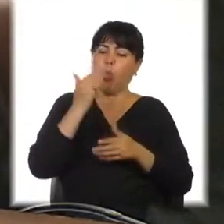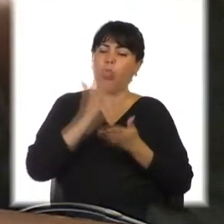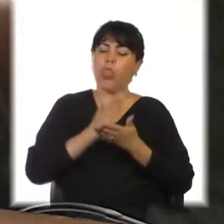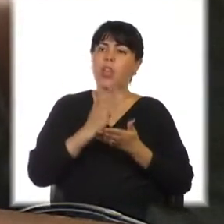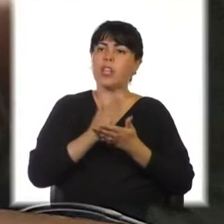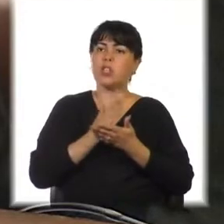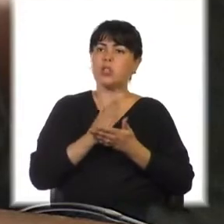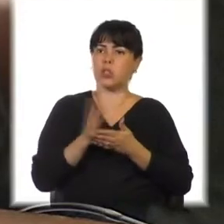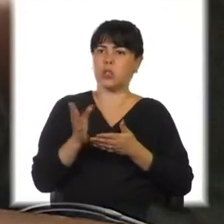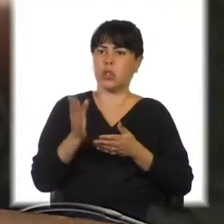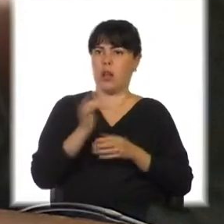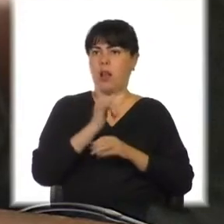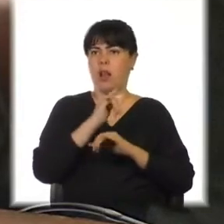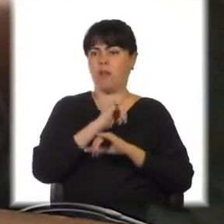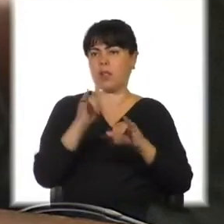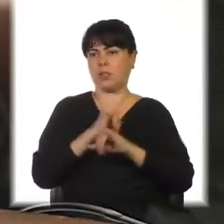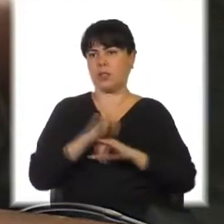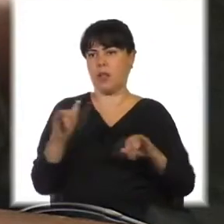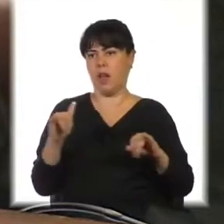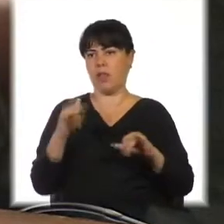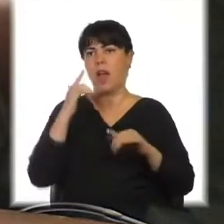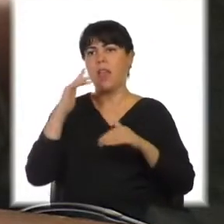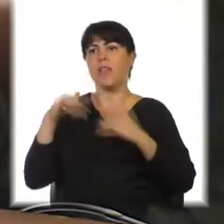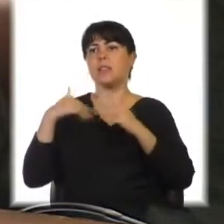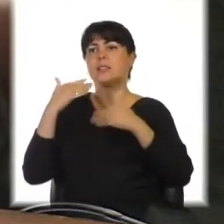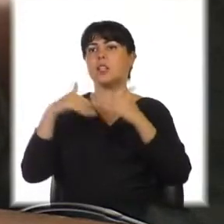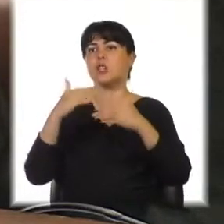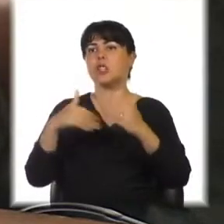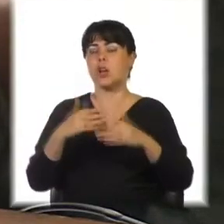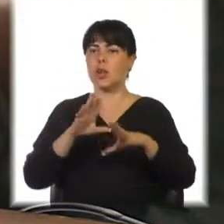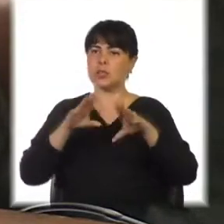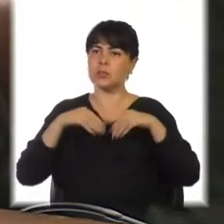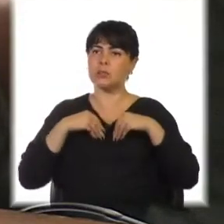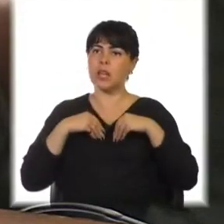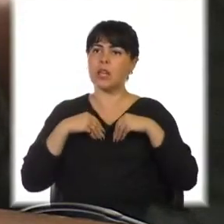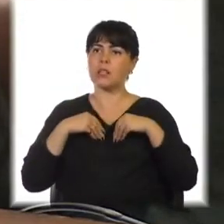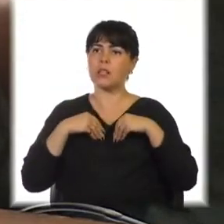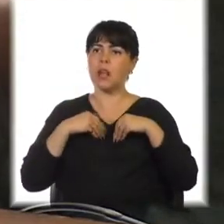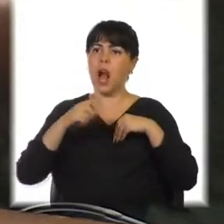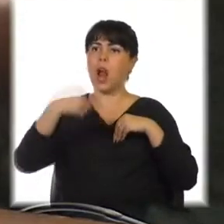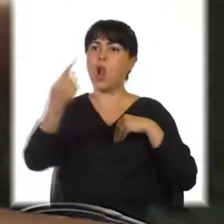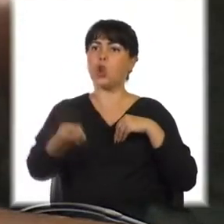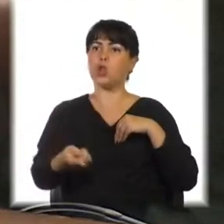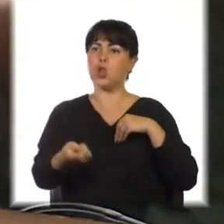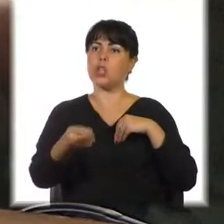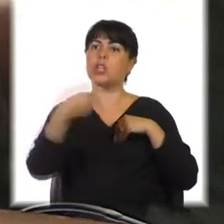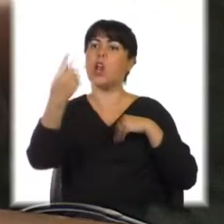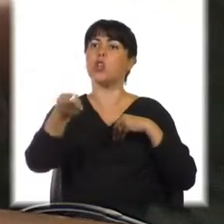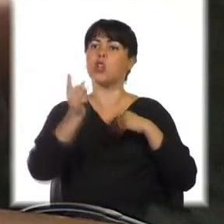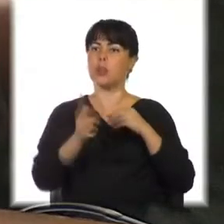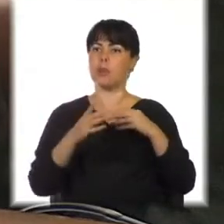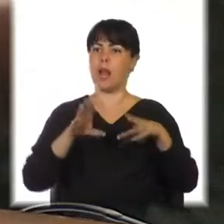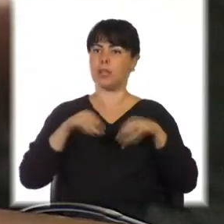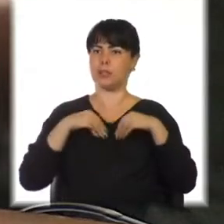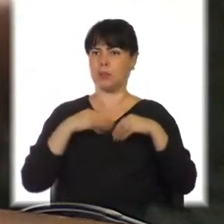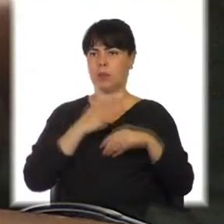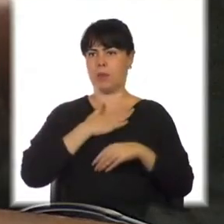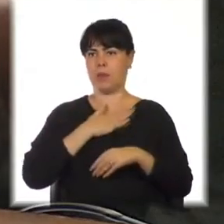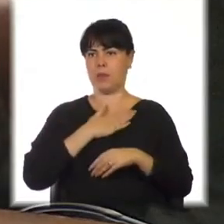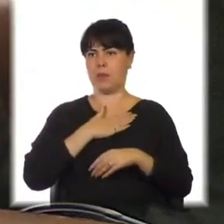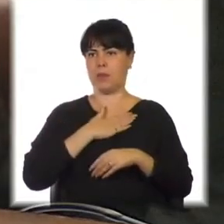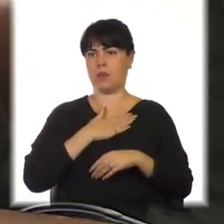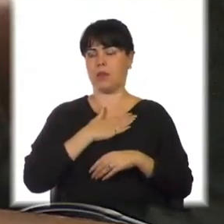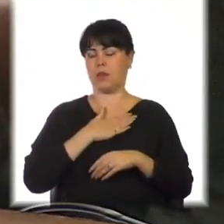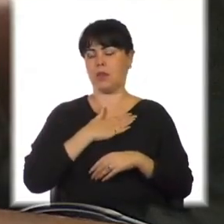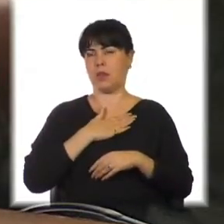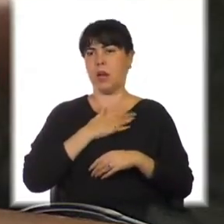y a desarrollarnos, aceptar y ser aceptados, pero nadie nos puede garantizar que las cosas